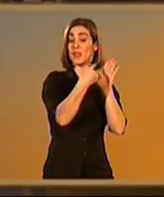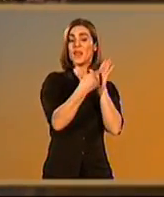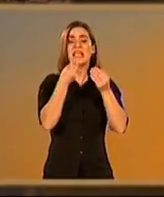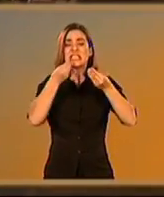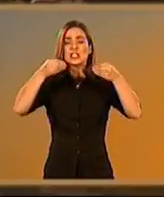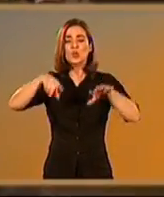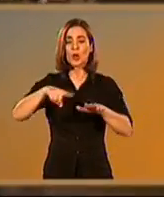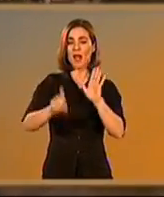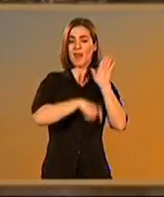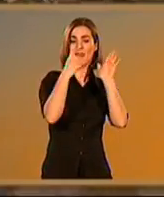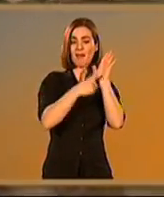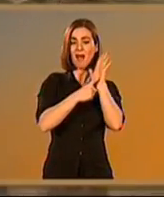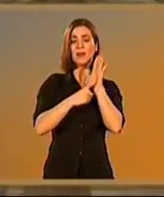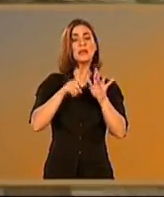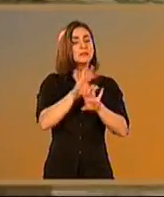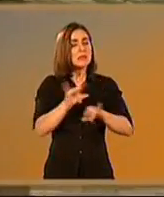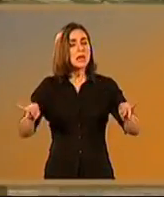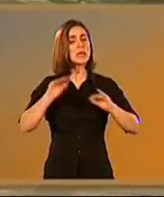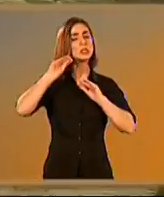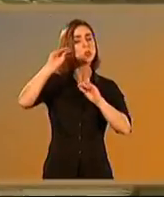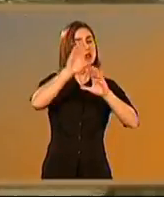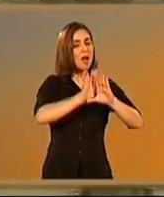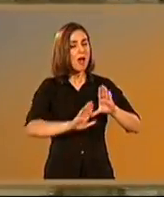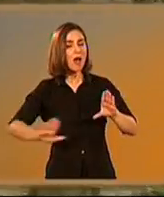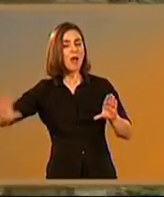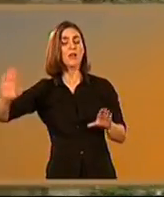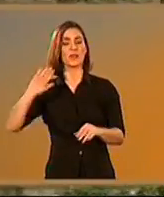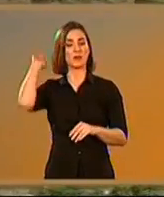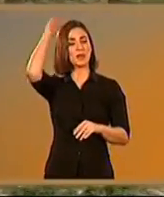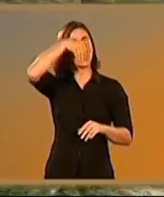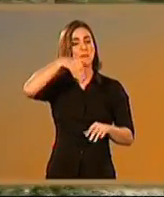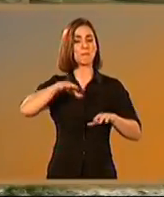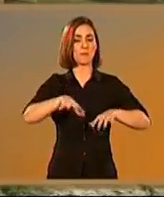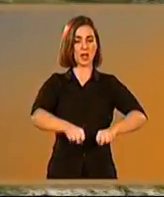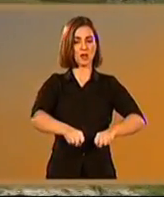los territorios europeos, que durante aquel tiempo formaron parte de su imperio.